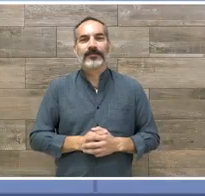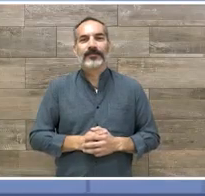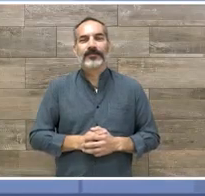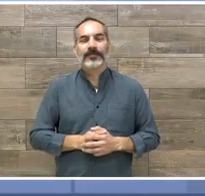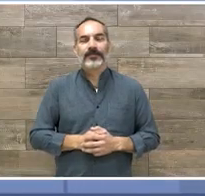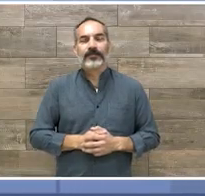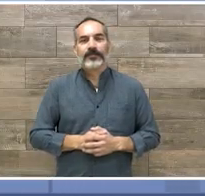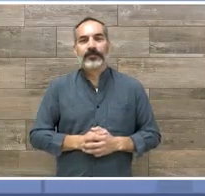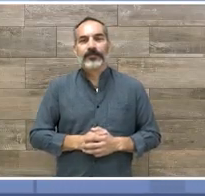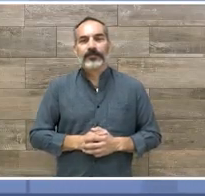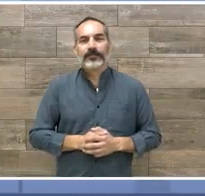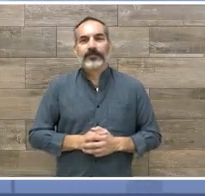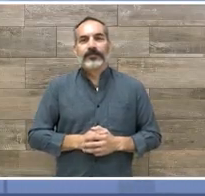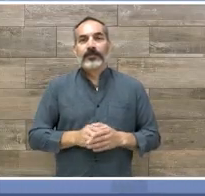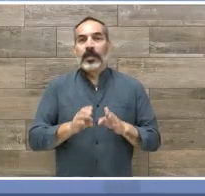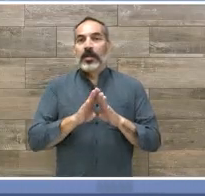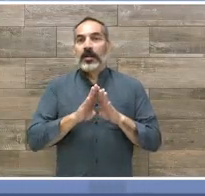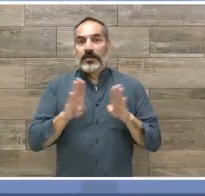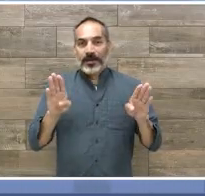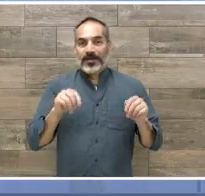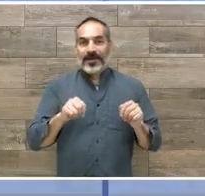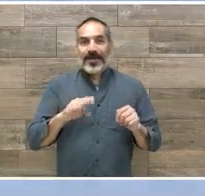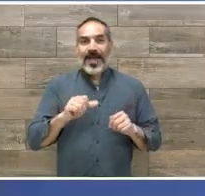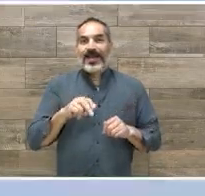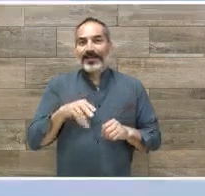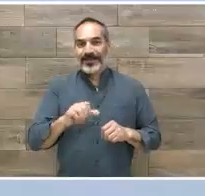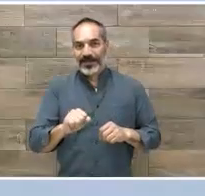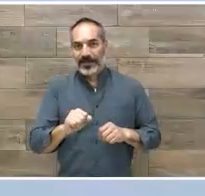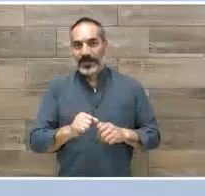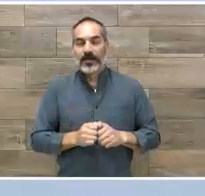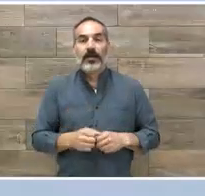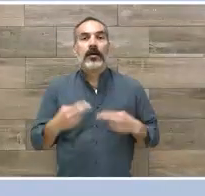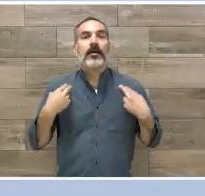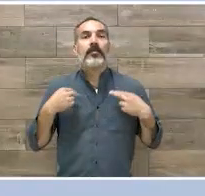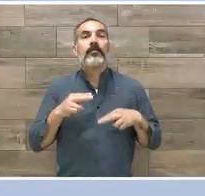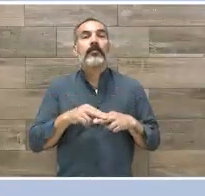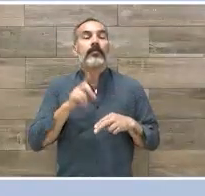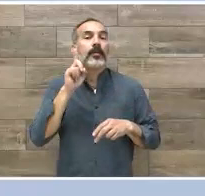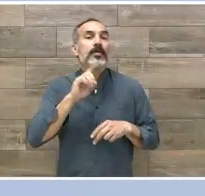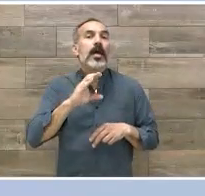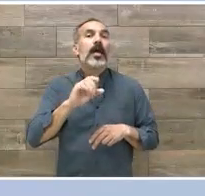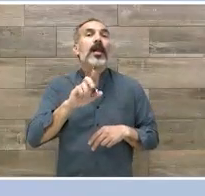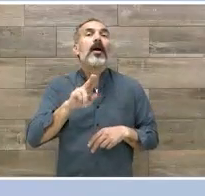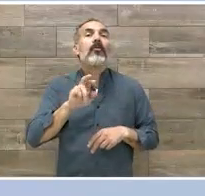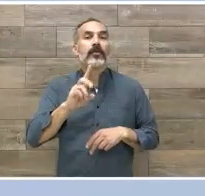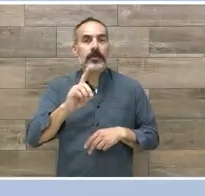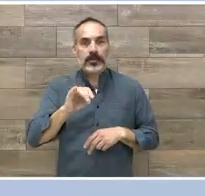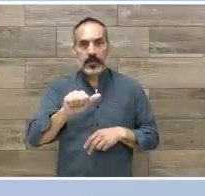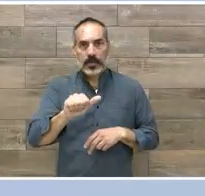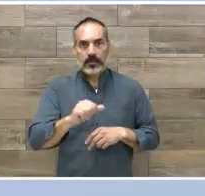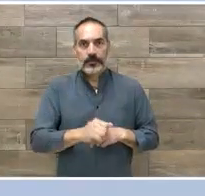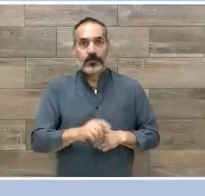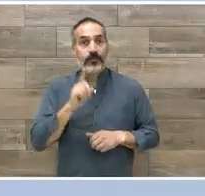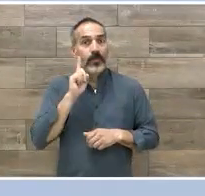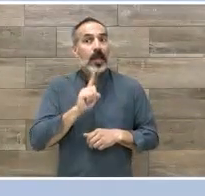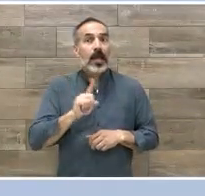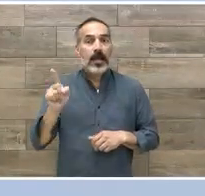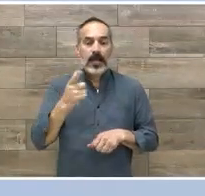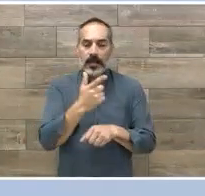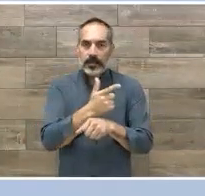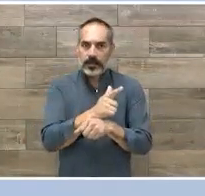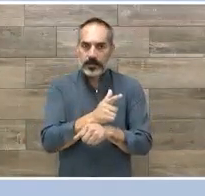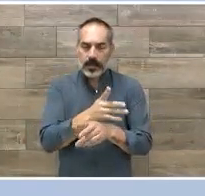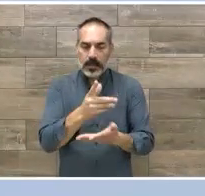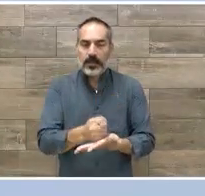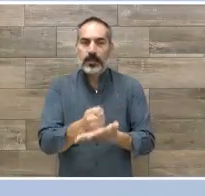Abriendo Cancha con Maestra, Claudia Pamela González Bueno. Ella es licenciada en terapia